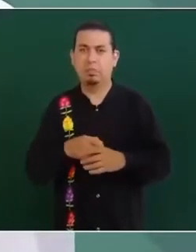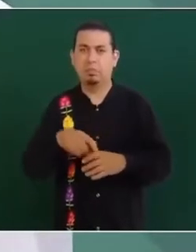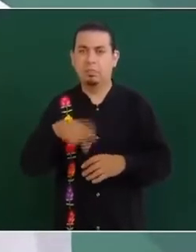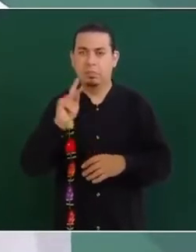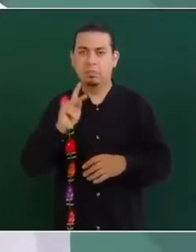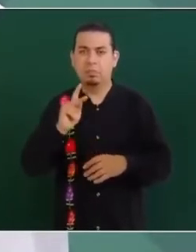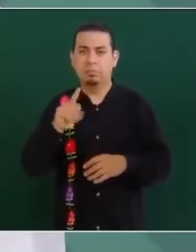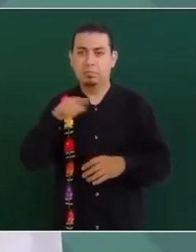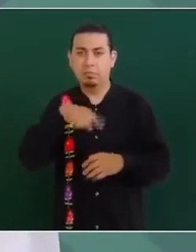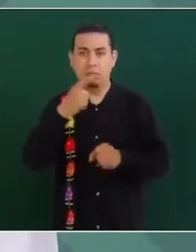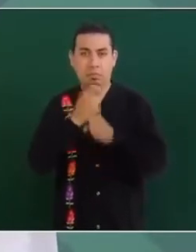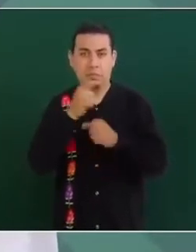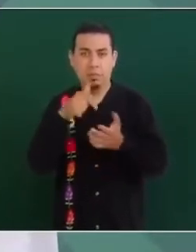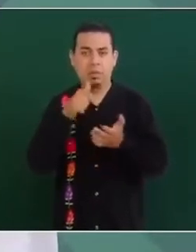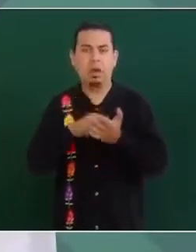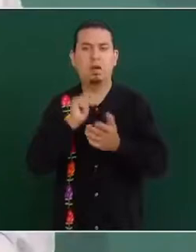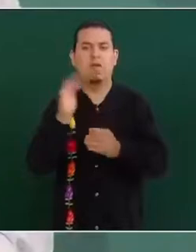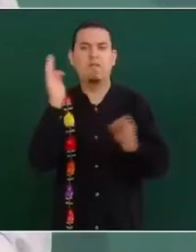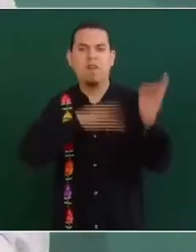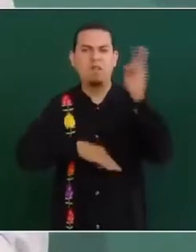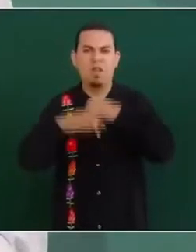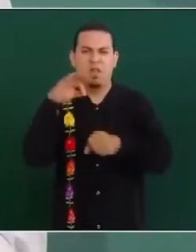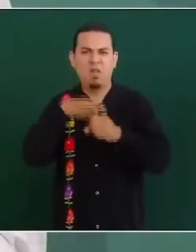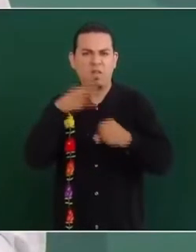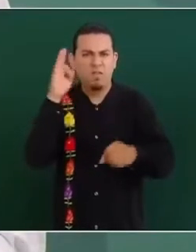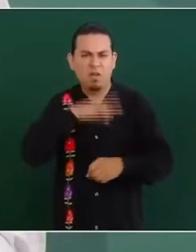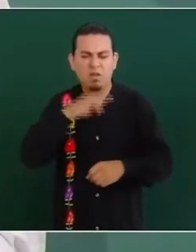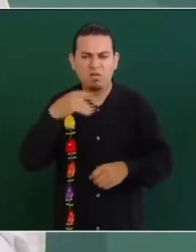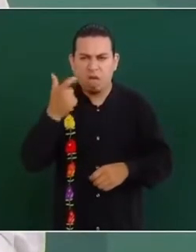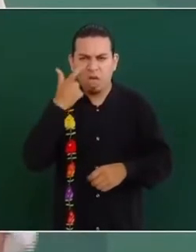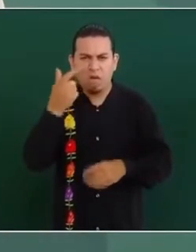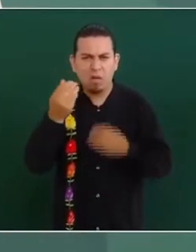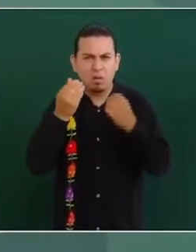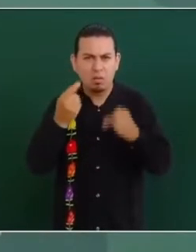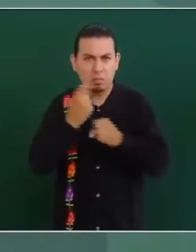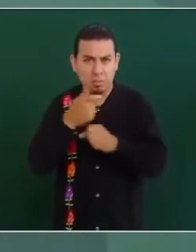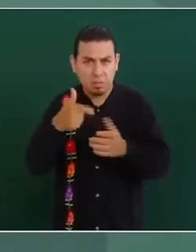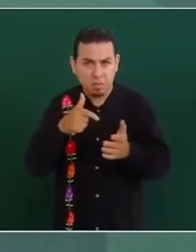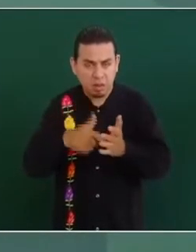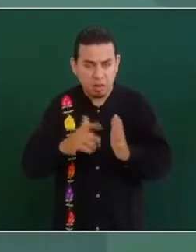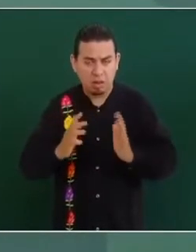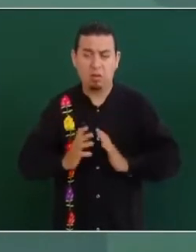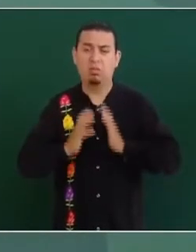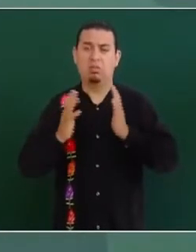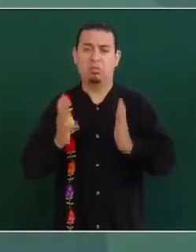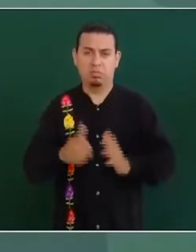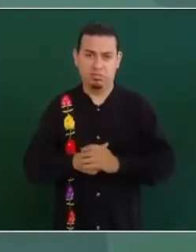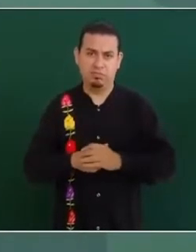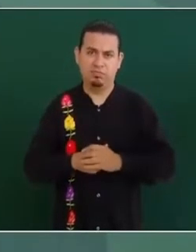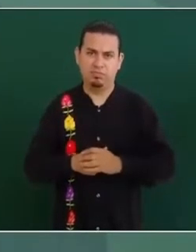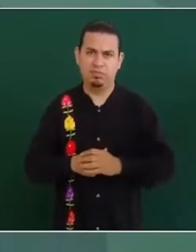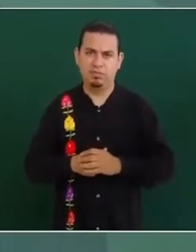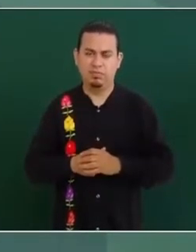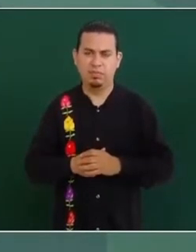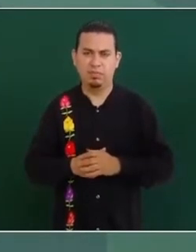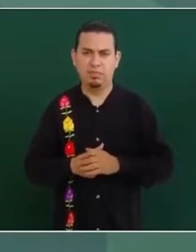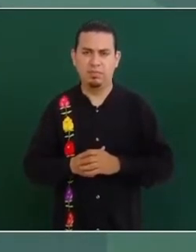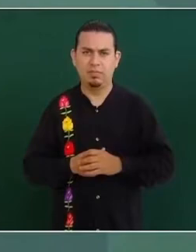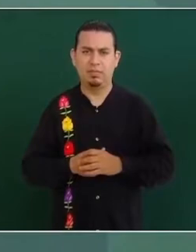lugares en fraudes electorales, pero estos no quieren,